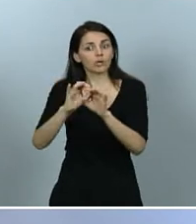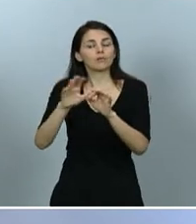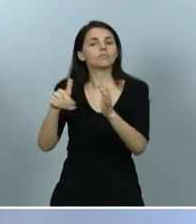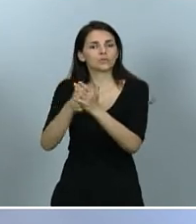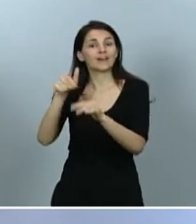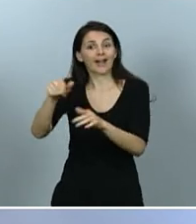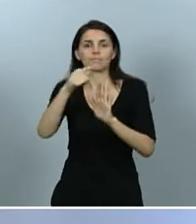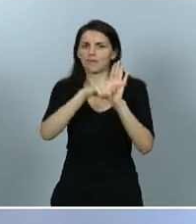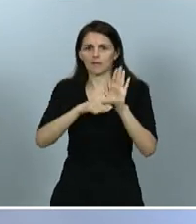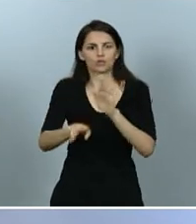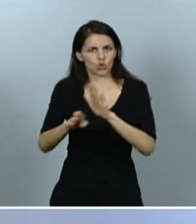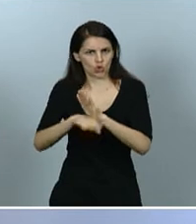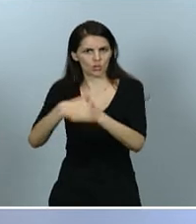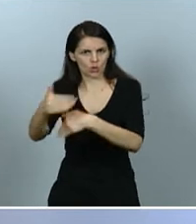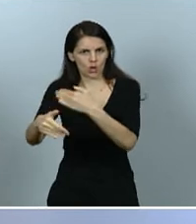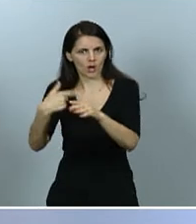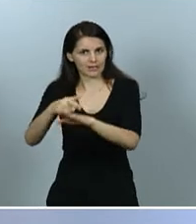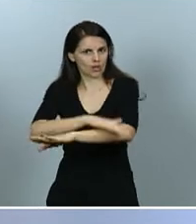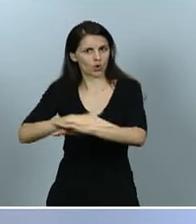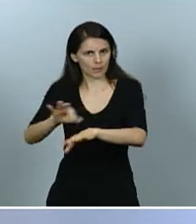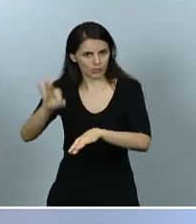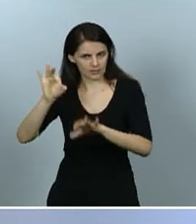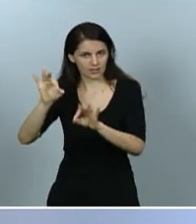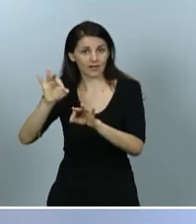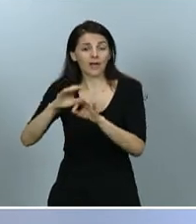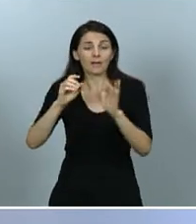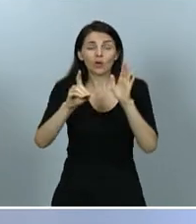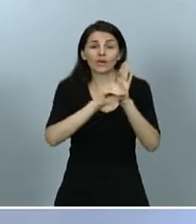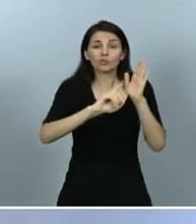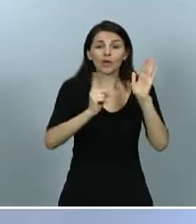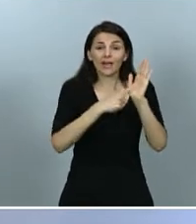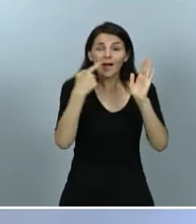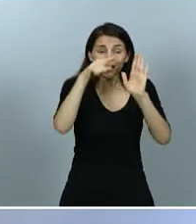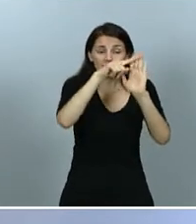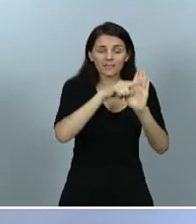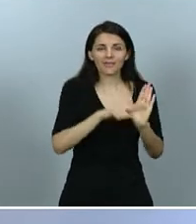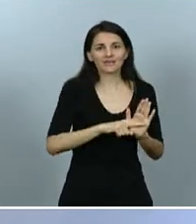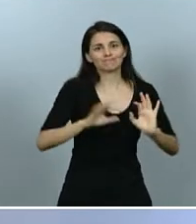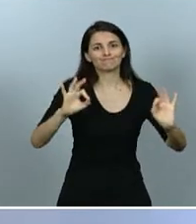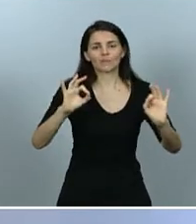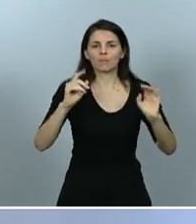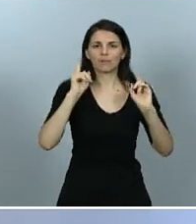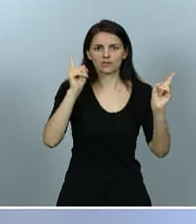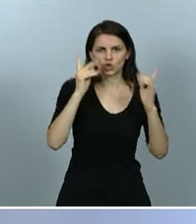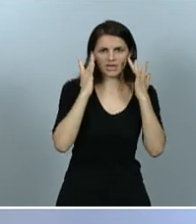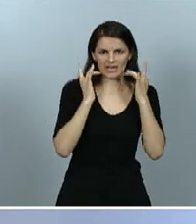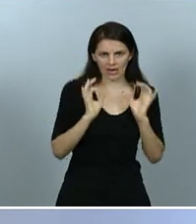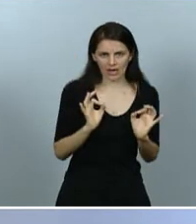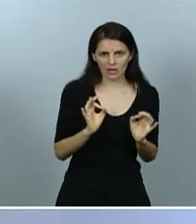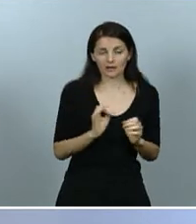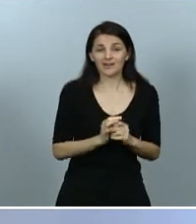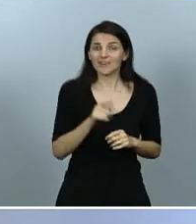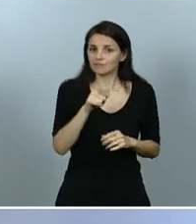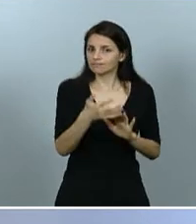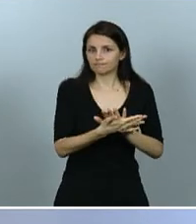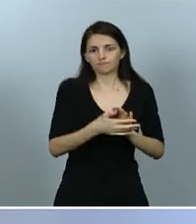en el real decreto ley, en primer lugar, una serie de medidas de prevención e higiene, quiero destacar aquí el uso obligatorio de mascarilla,